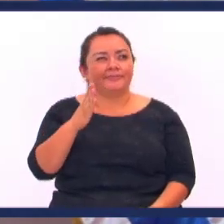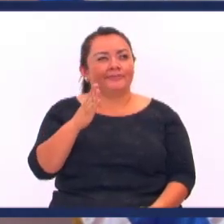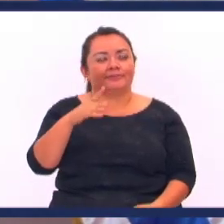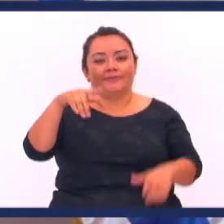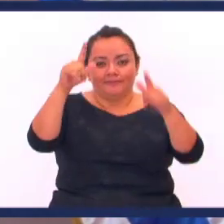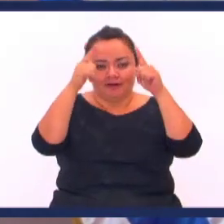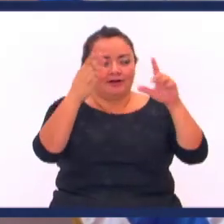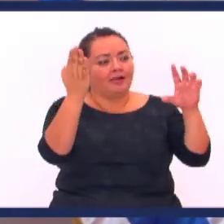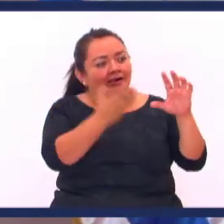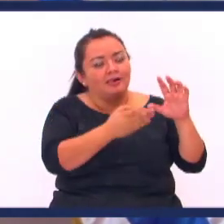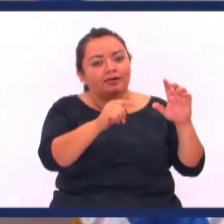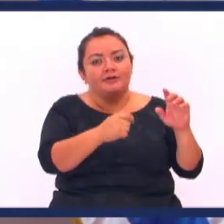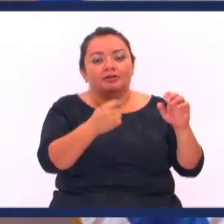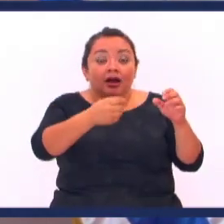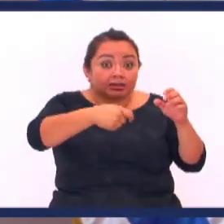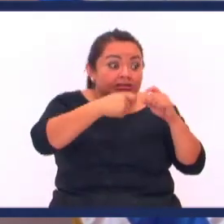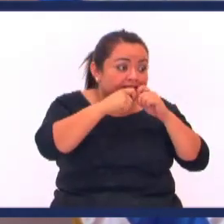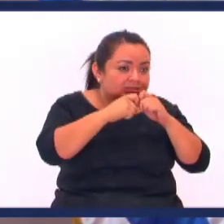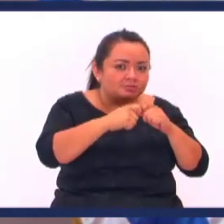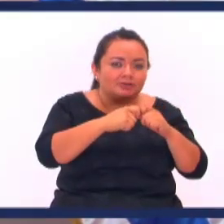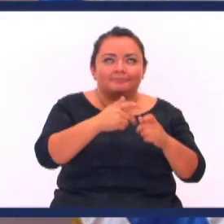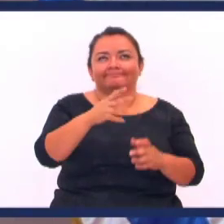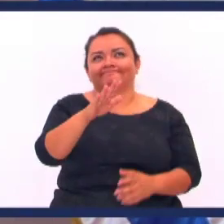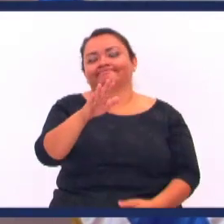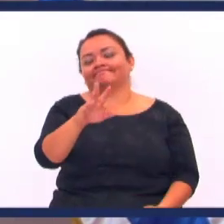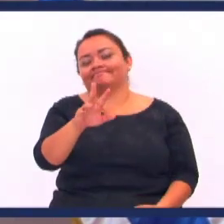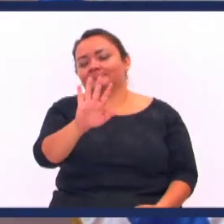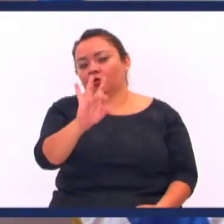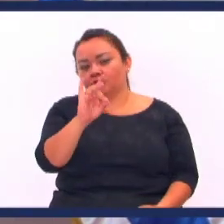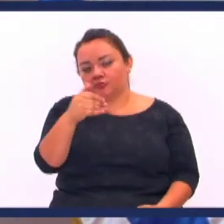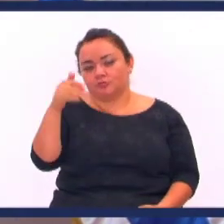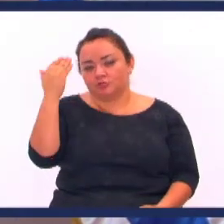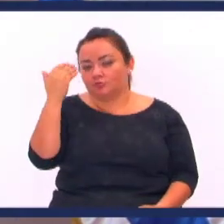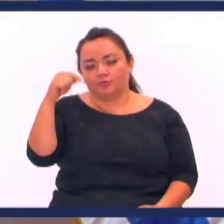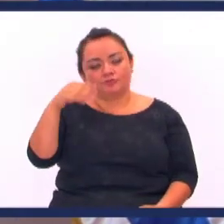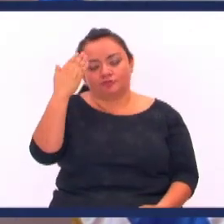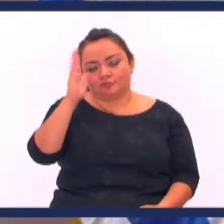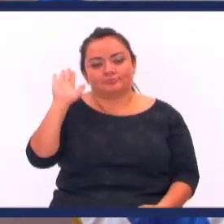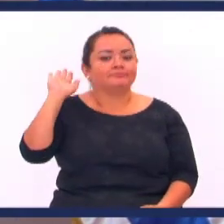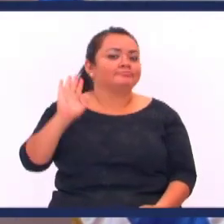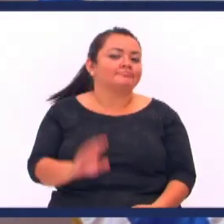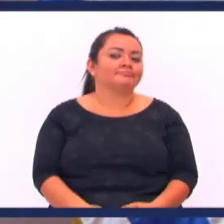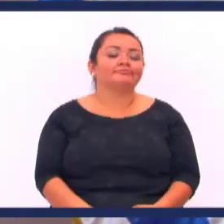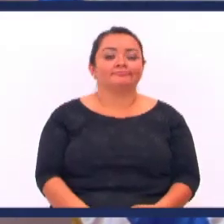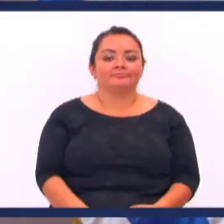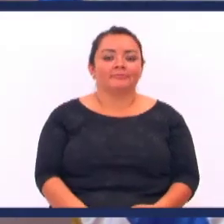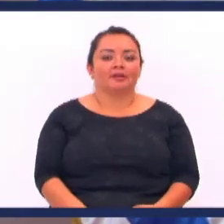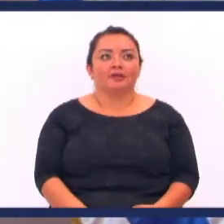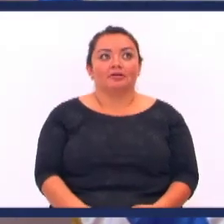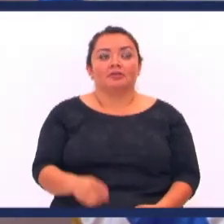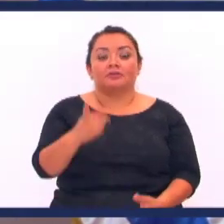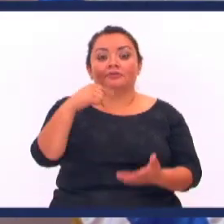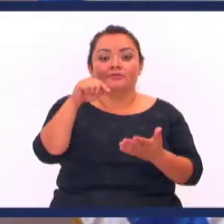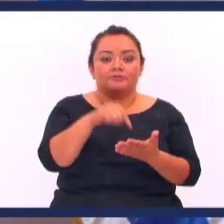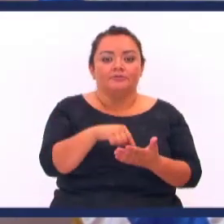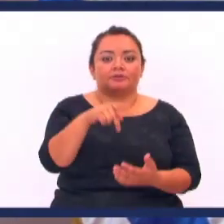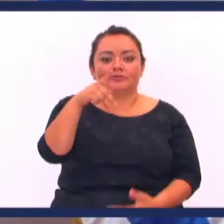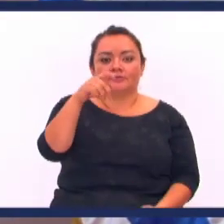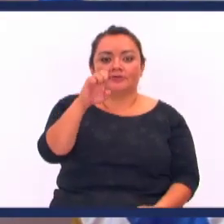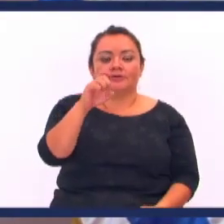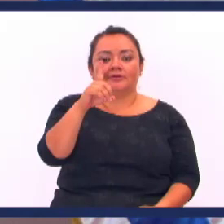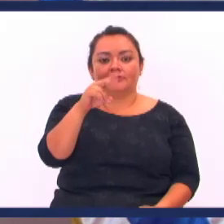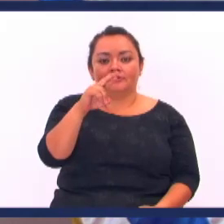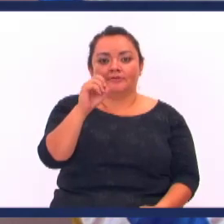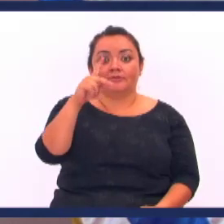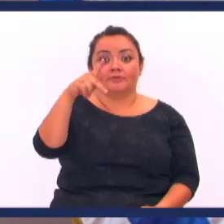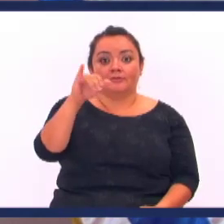11 años A la cárcel Estoy repitiendo Eso fue hace Unos ocho años No sé hoy Hay una ciudad Que se llama Pedro Pique Es